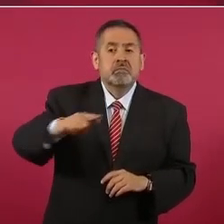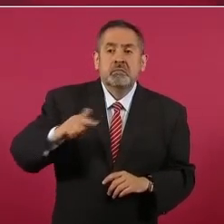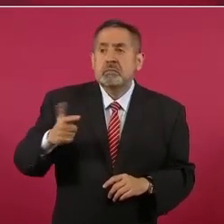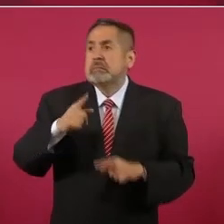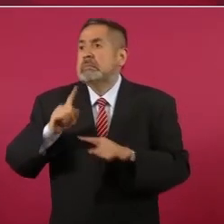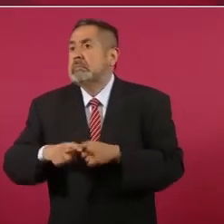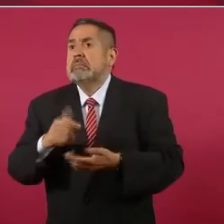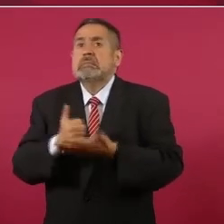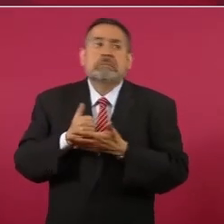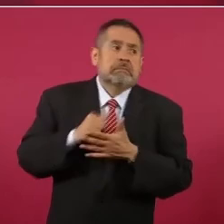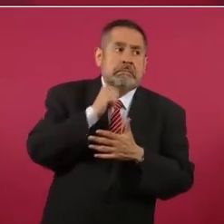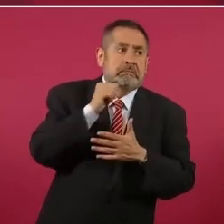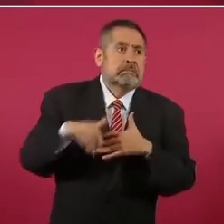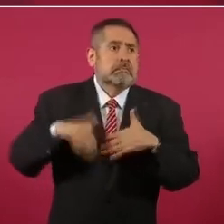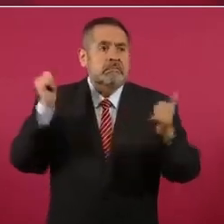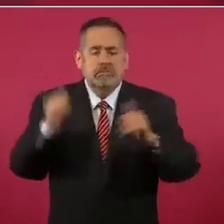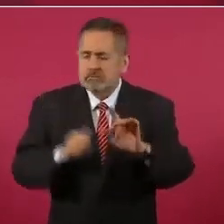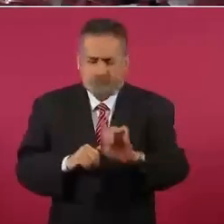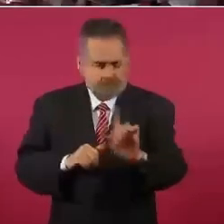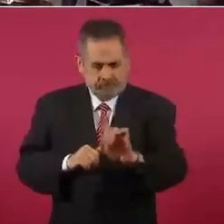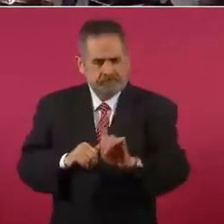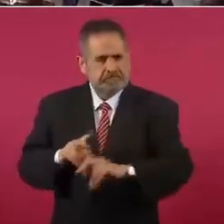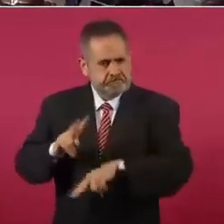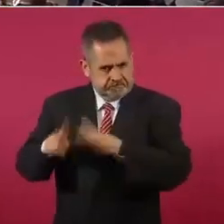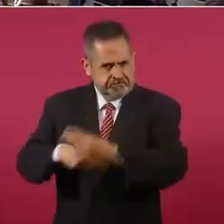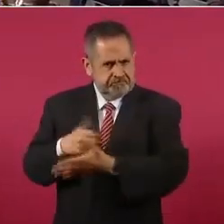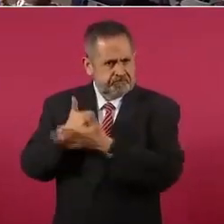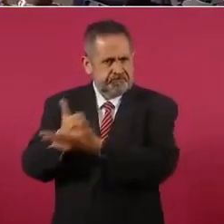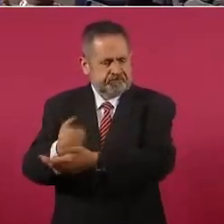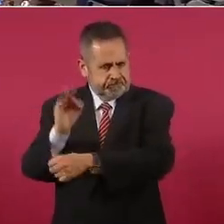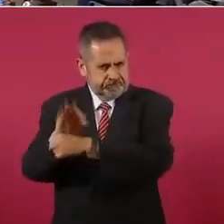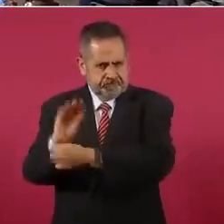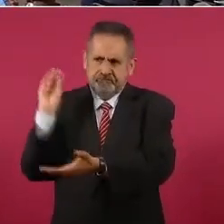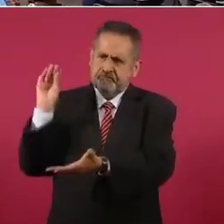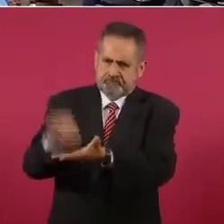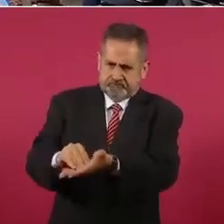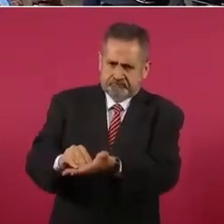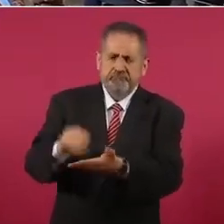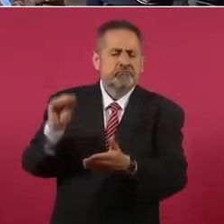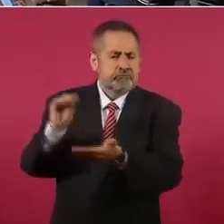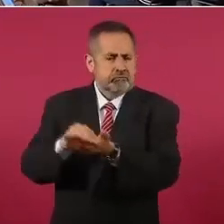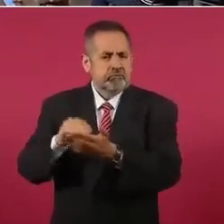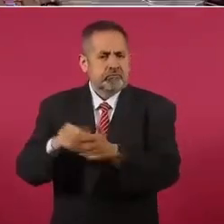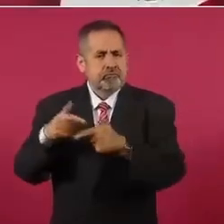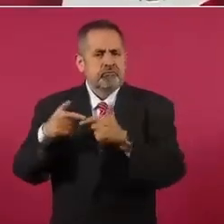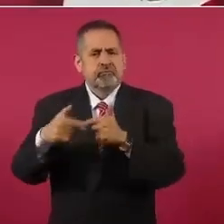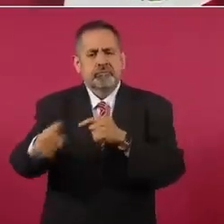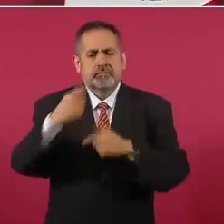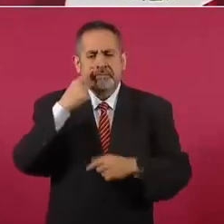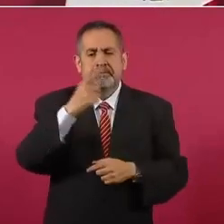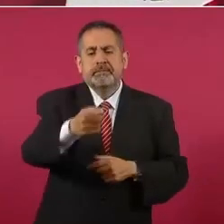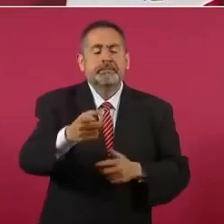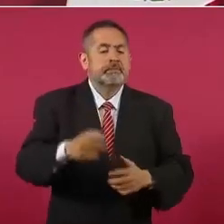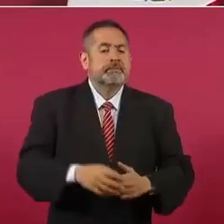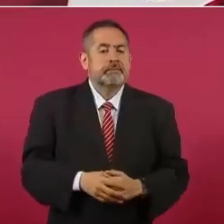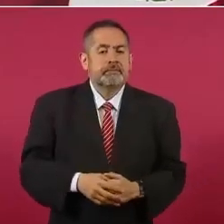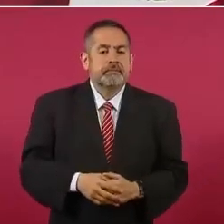porque hasta…